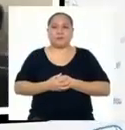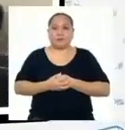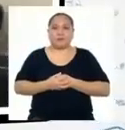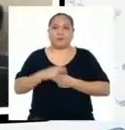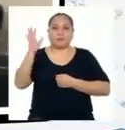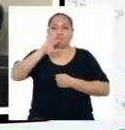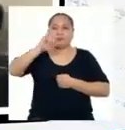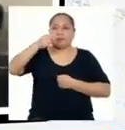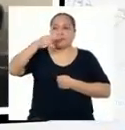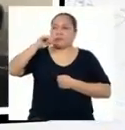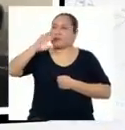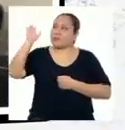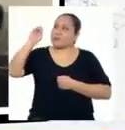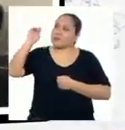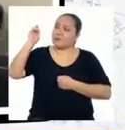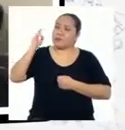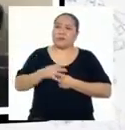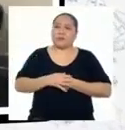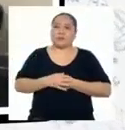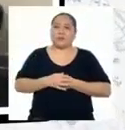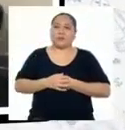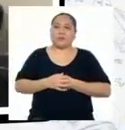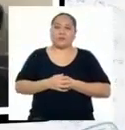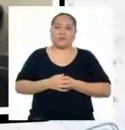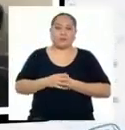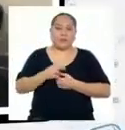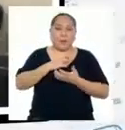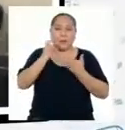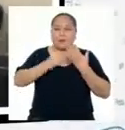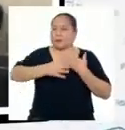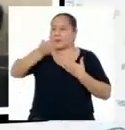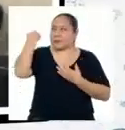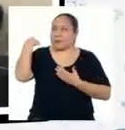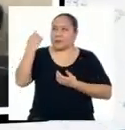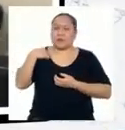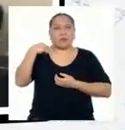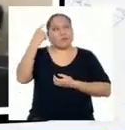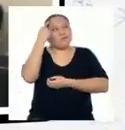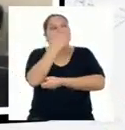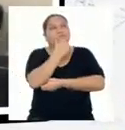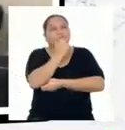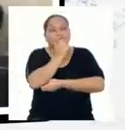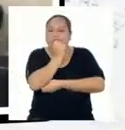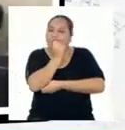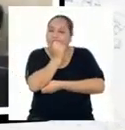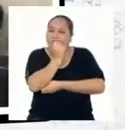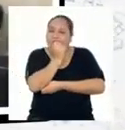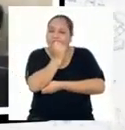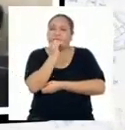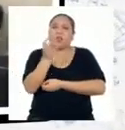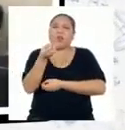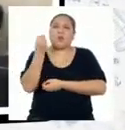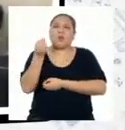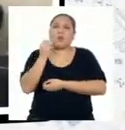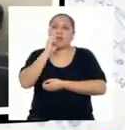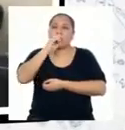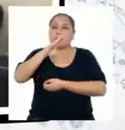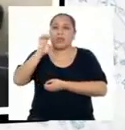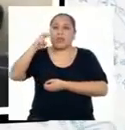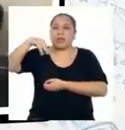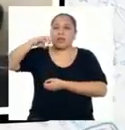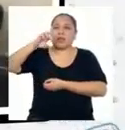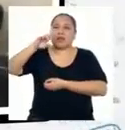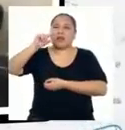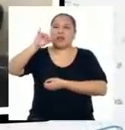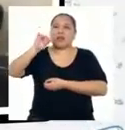Hola, Jonathan. Hola, profesor Gustavo. Desde el programa de la semana pasada me he quedado pensando en algo. ¿Por qué se dice que la energía